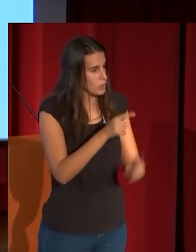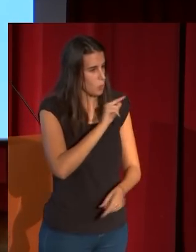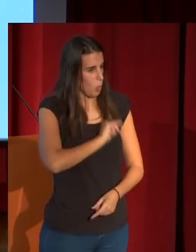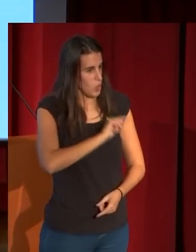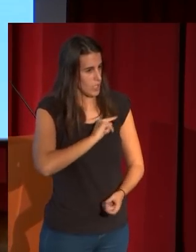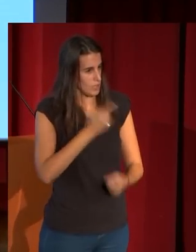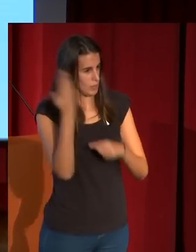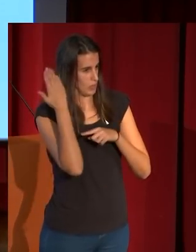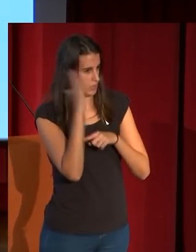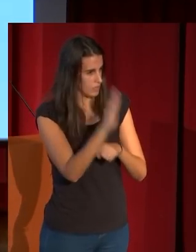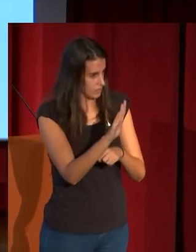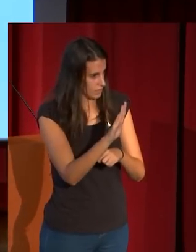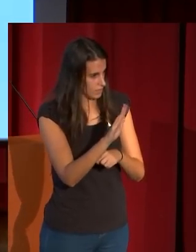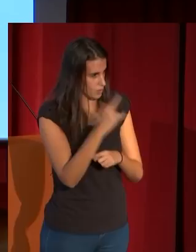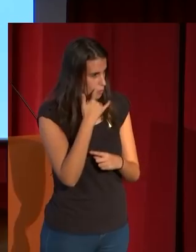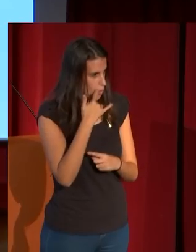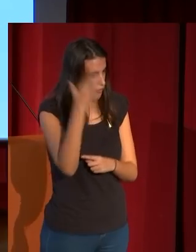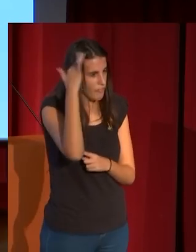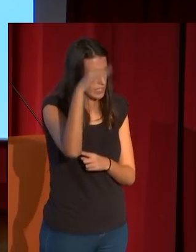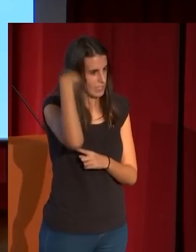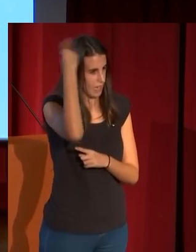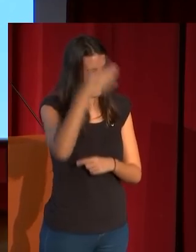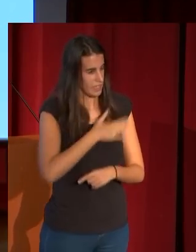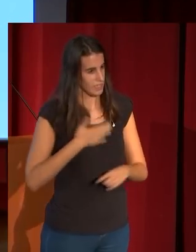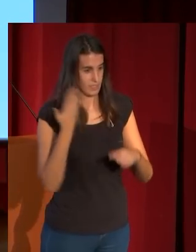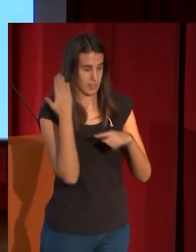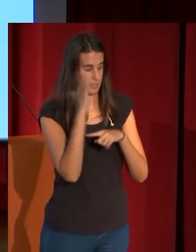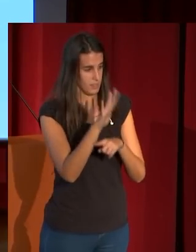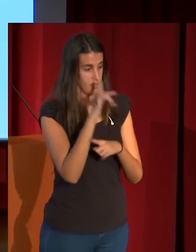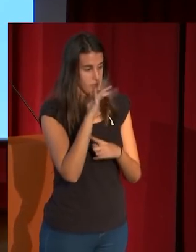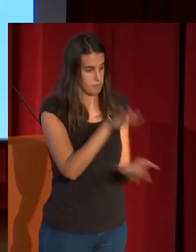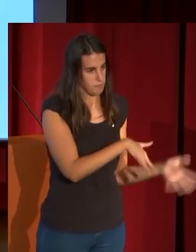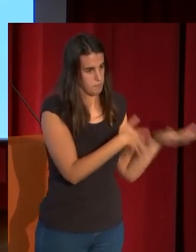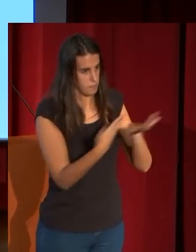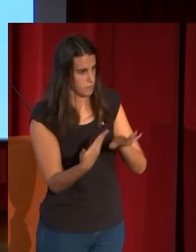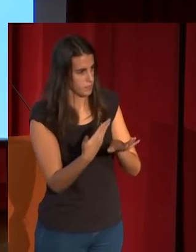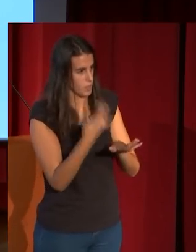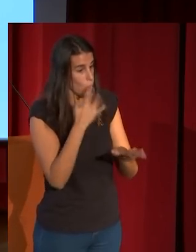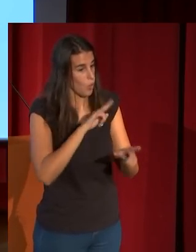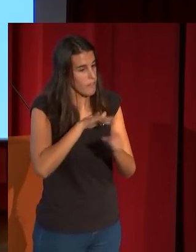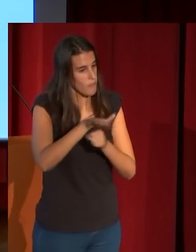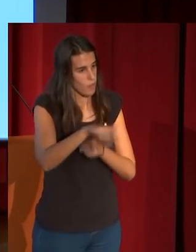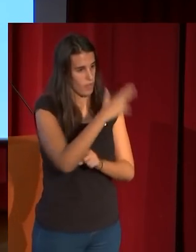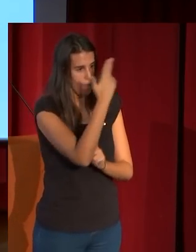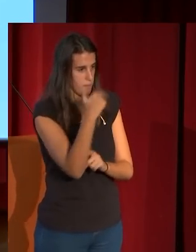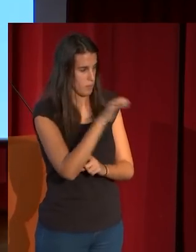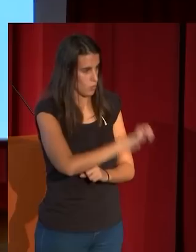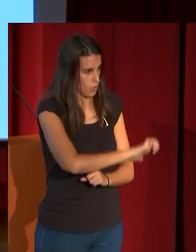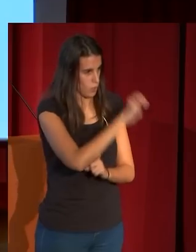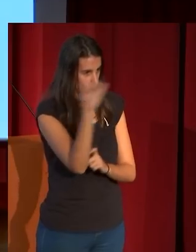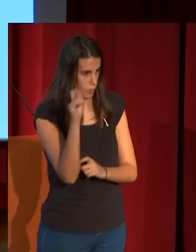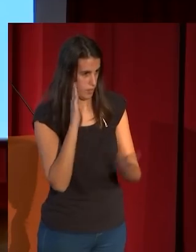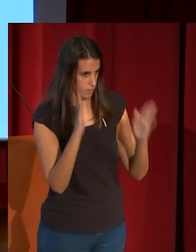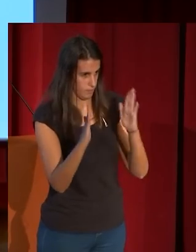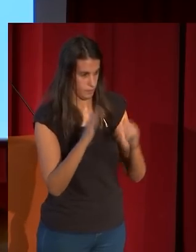estoicismo árabe que fascina a Fortuny, lo vierte como nadie en la pintura europea o en el grabado europeo del